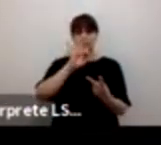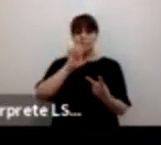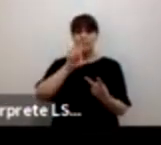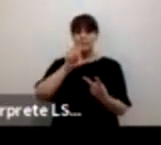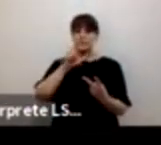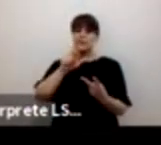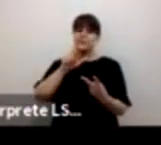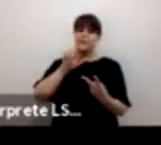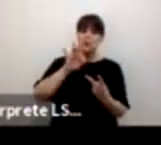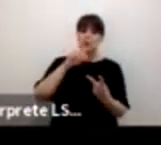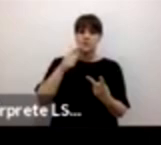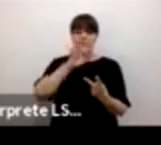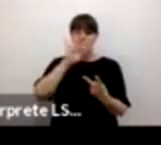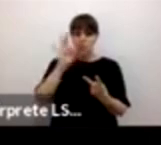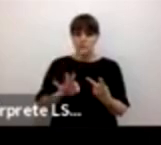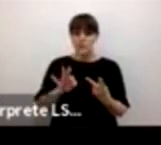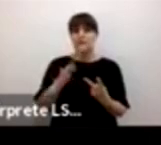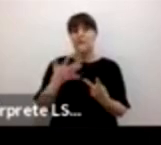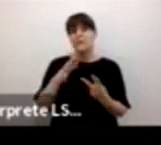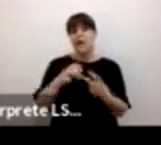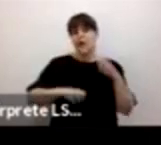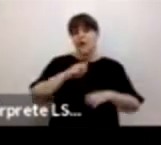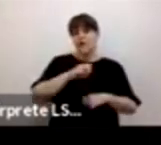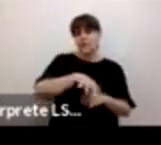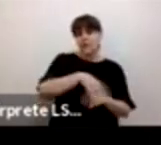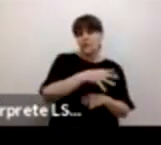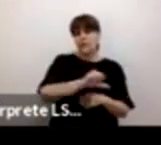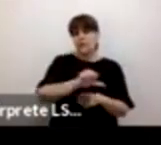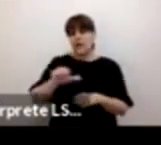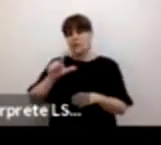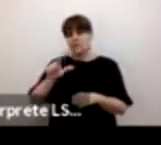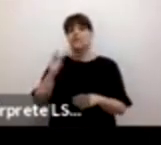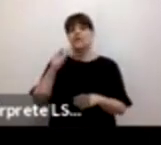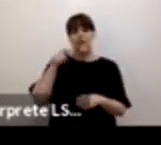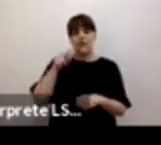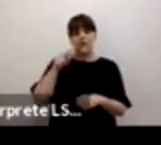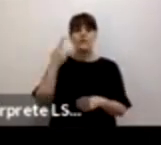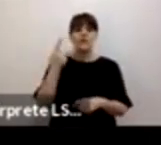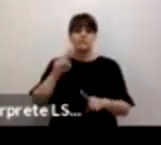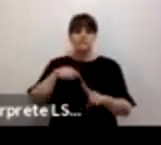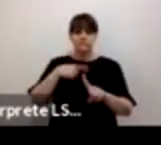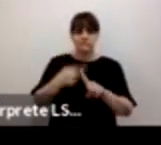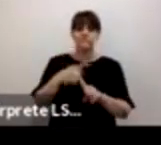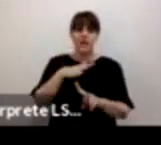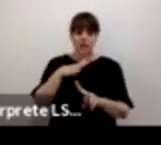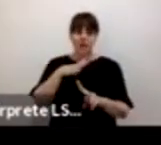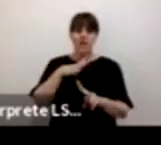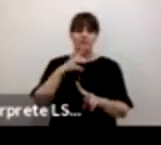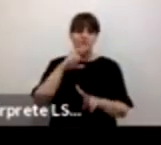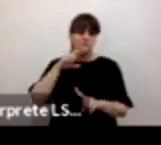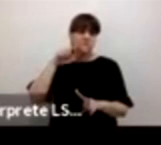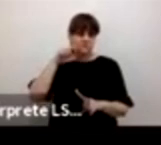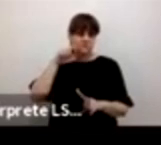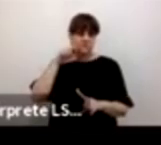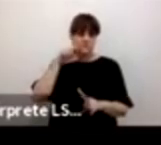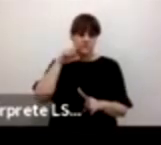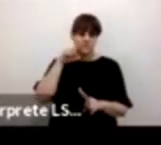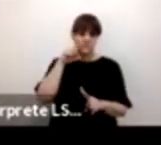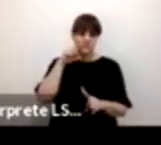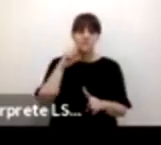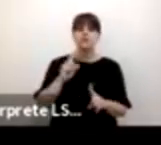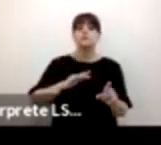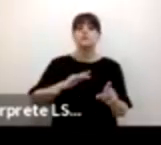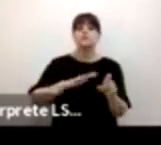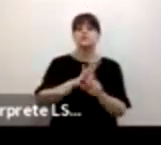y 17 refirió a algún tipo de violencia sexual y sobre los roles y estereotipos los resultados muestran que una proporción